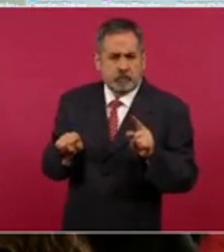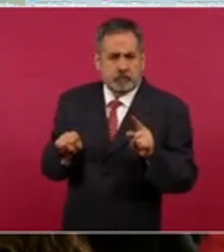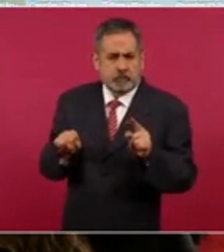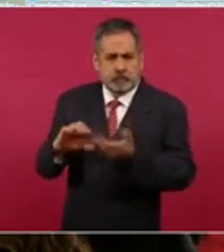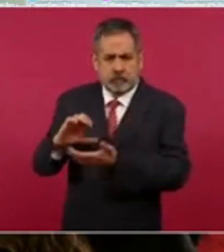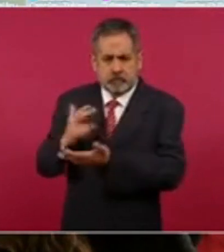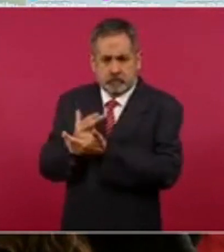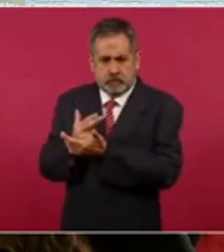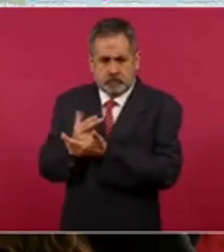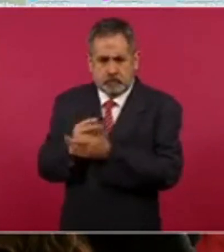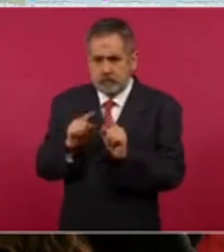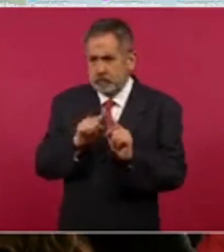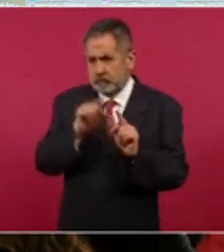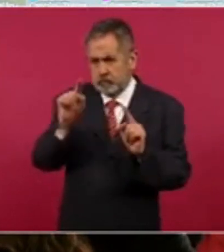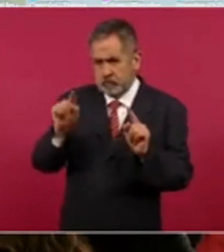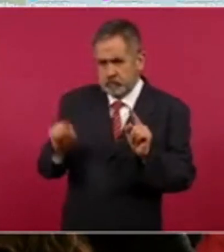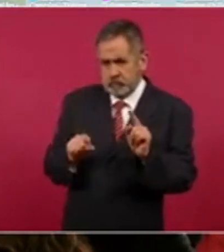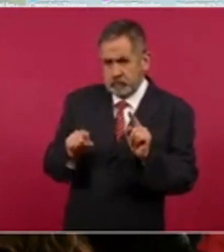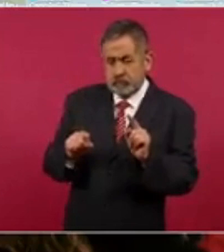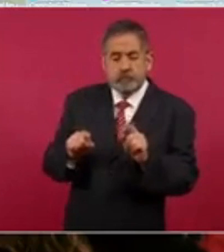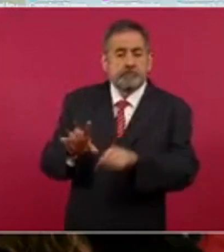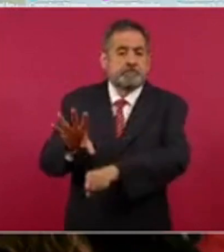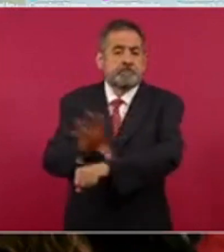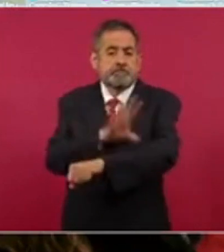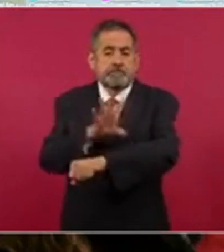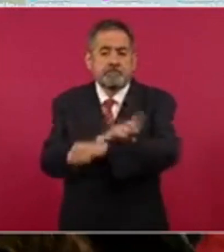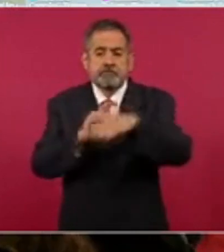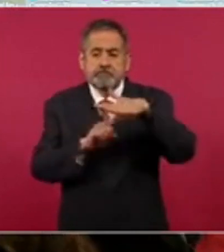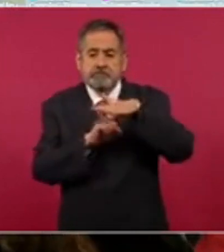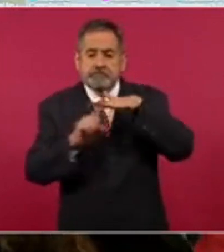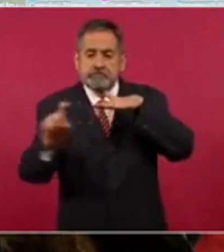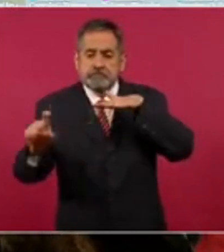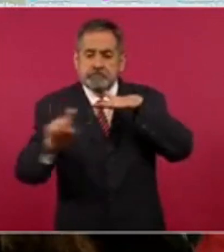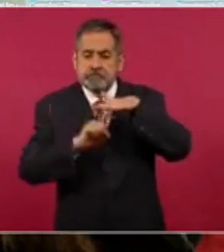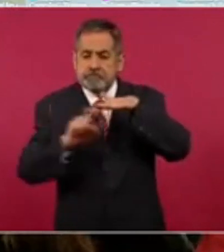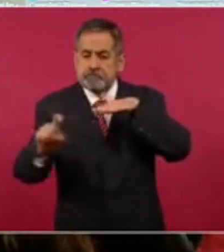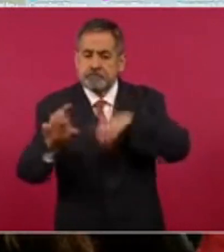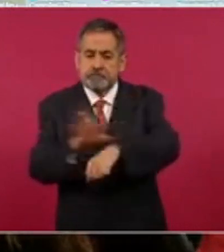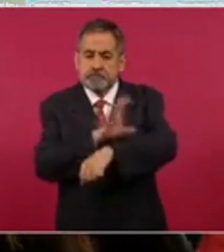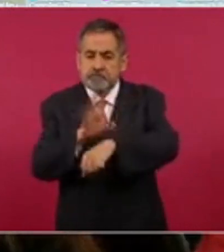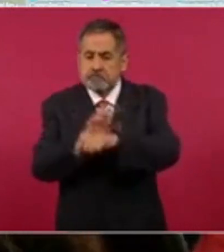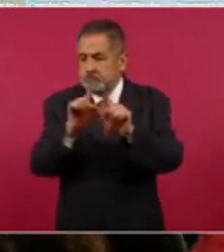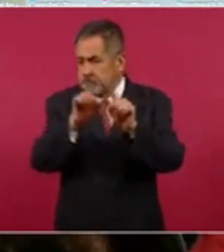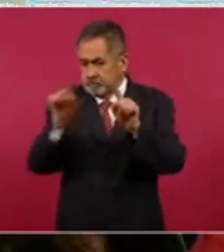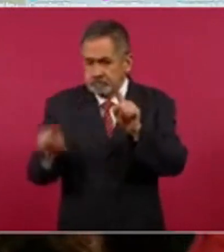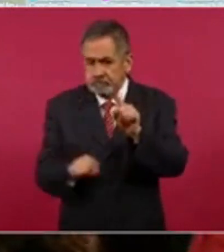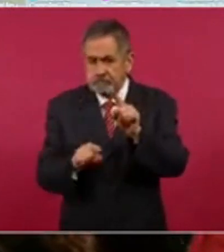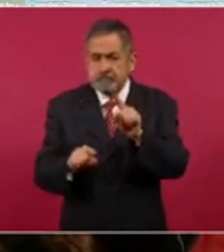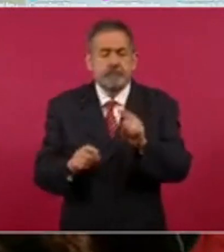Chetumal, es eléctrico. ¿Qué tramo son?